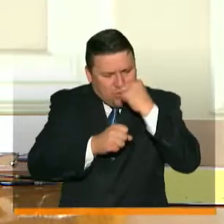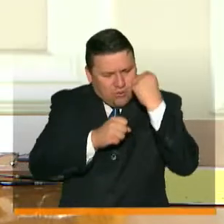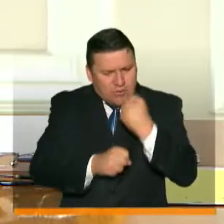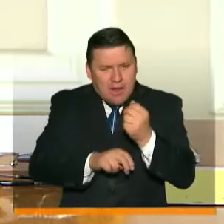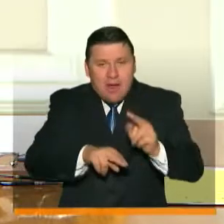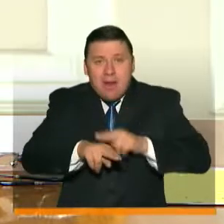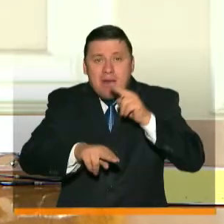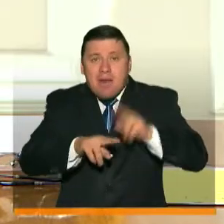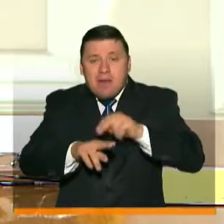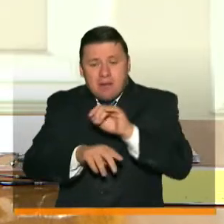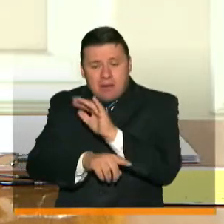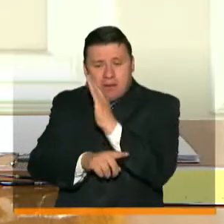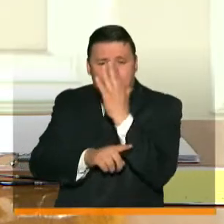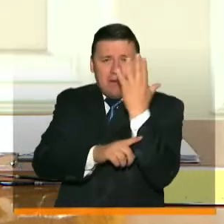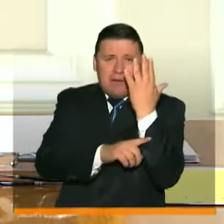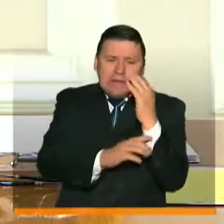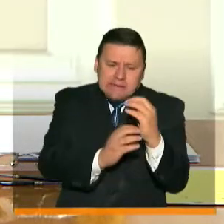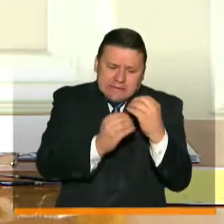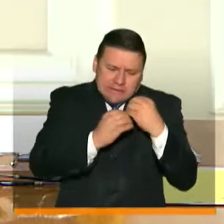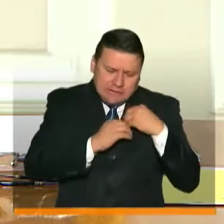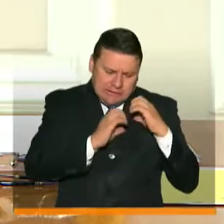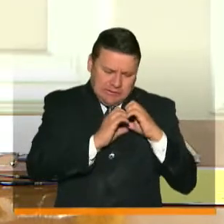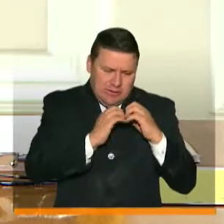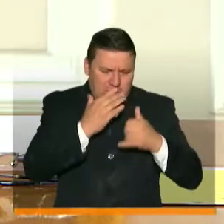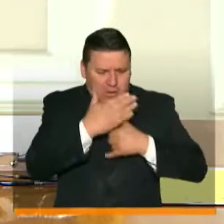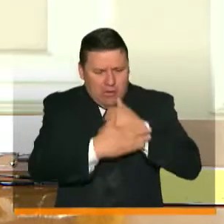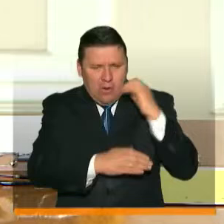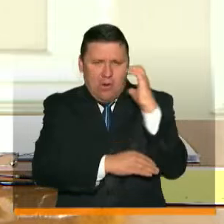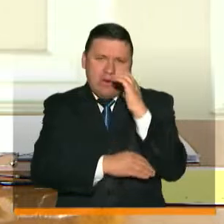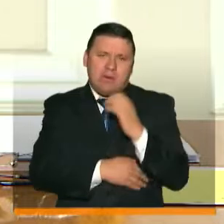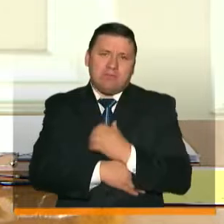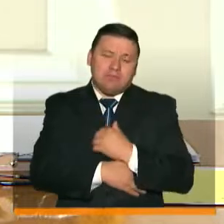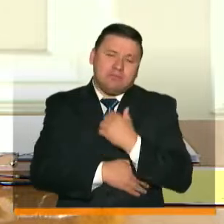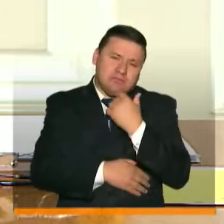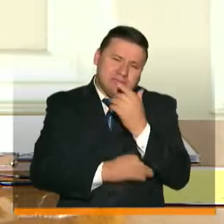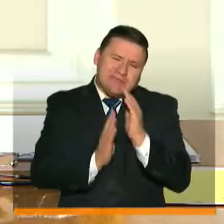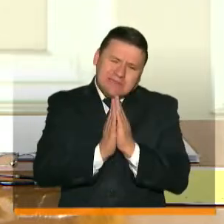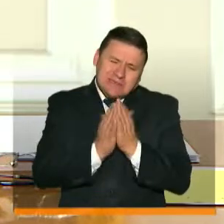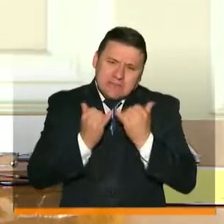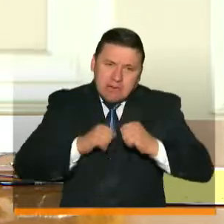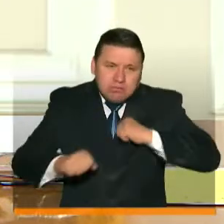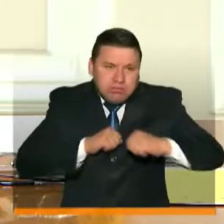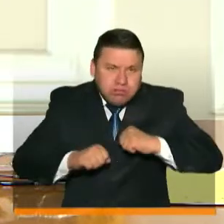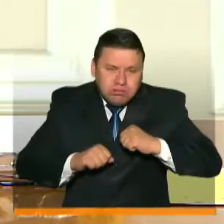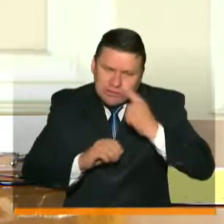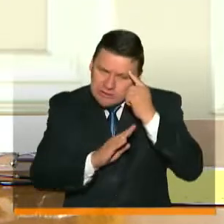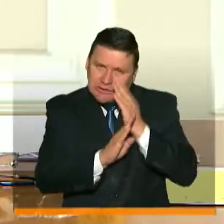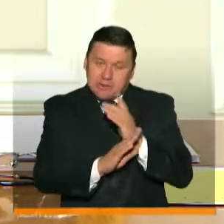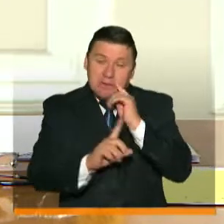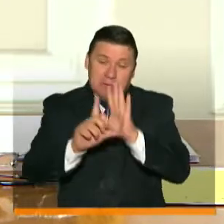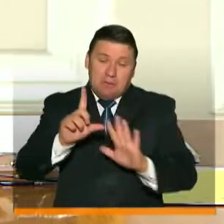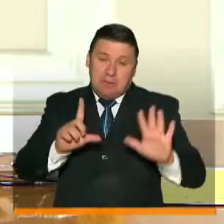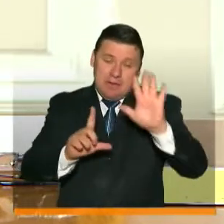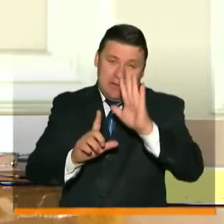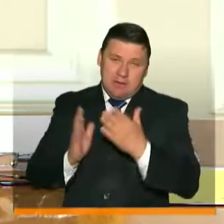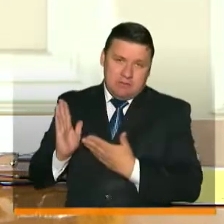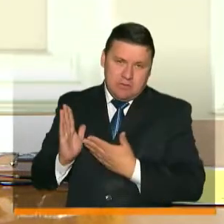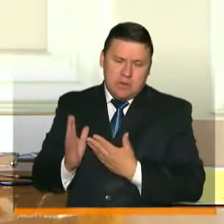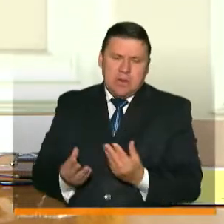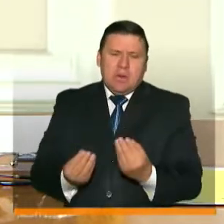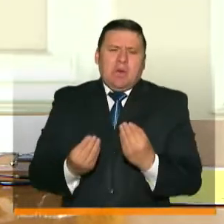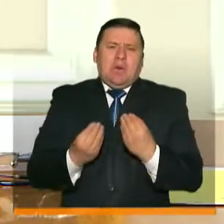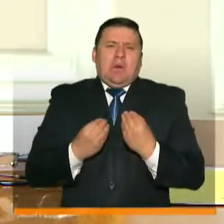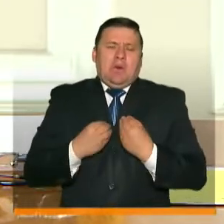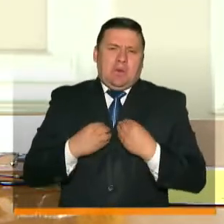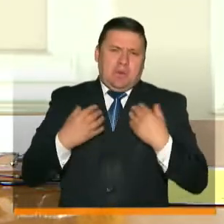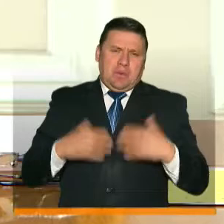natural está en el corazón de todo un país. Y despedimos Prevención y Acción con este video que nos lleva